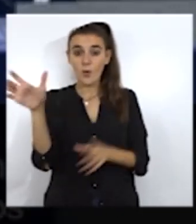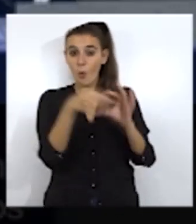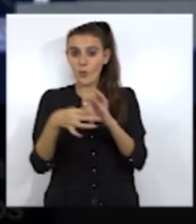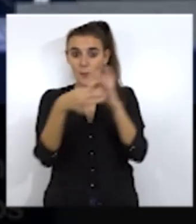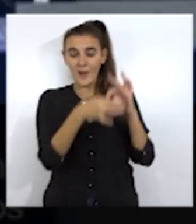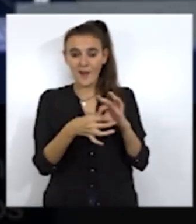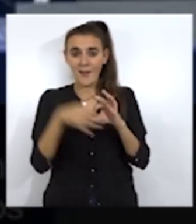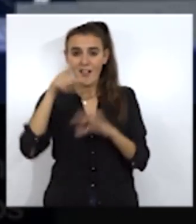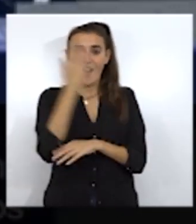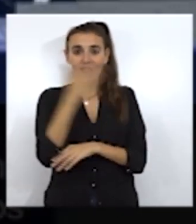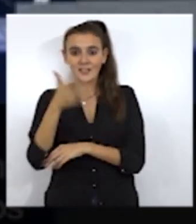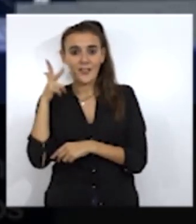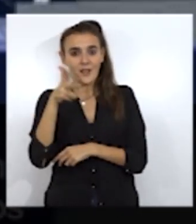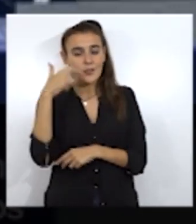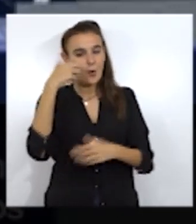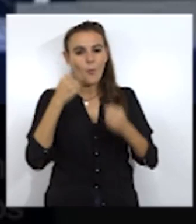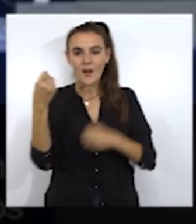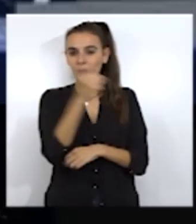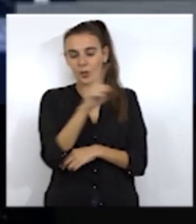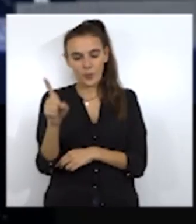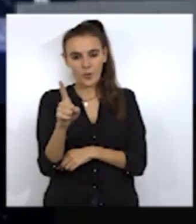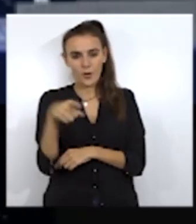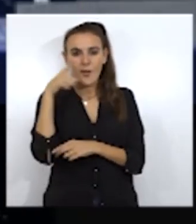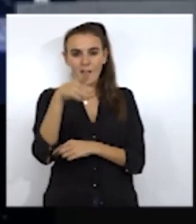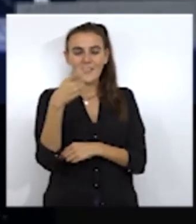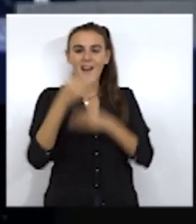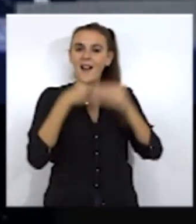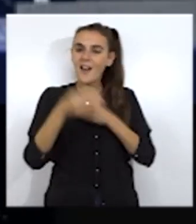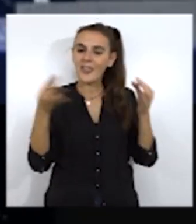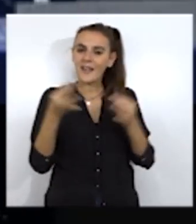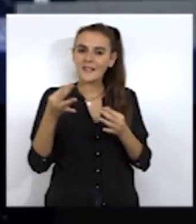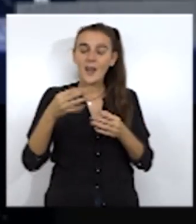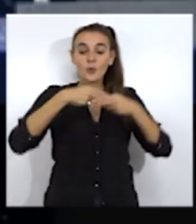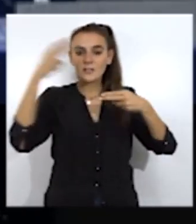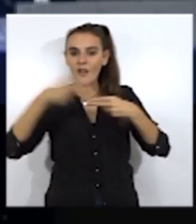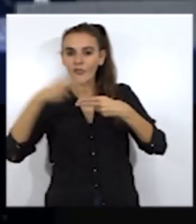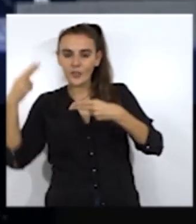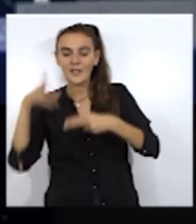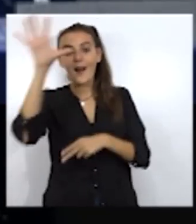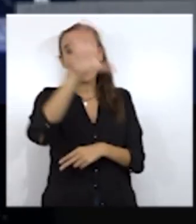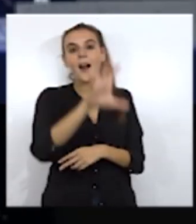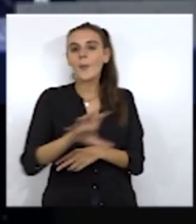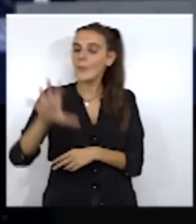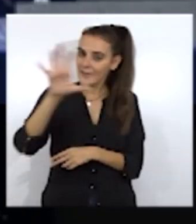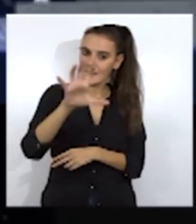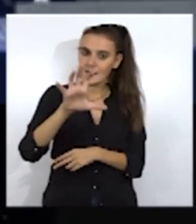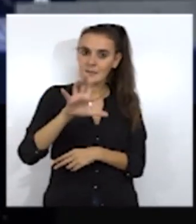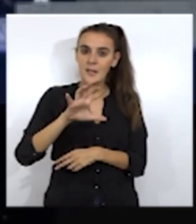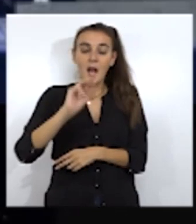Europea no pueden seguir pisoteando los derechos humanos ni seguir externalizando nuestras fronteras a países